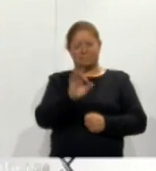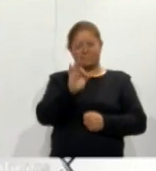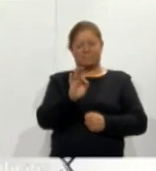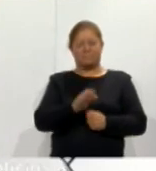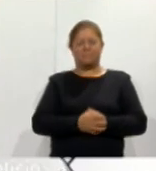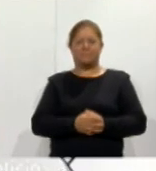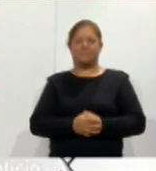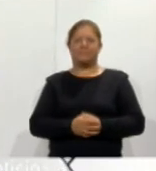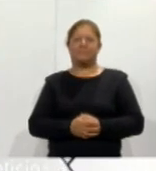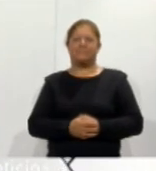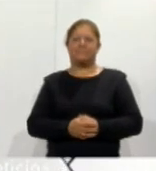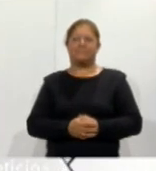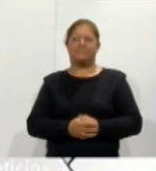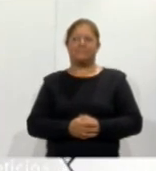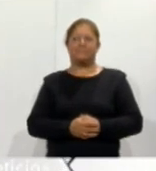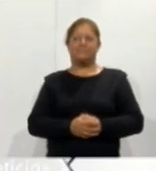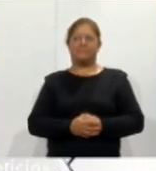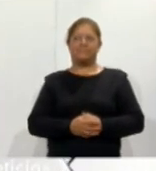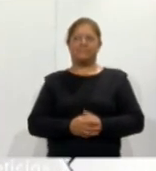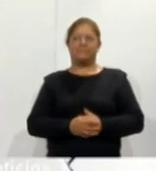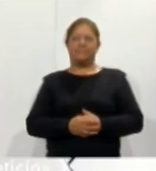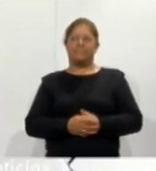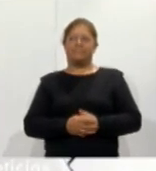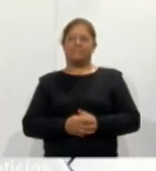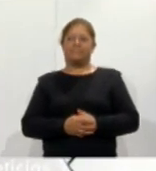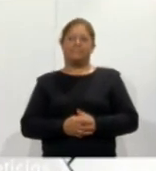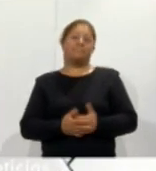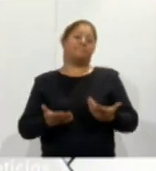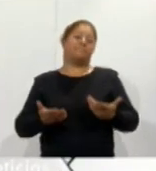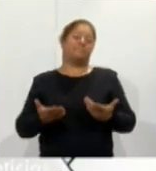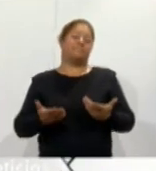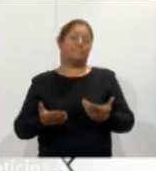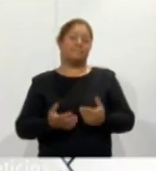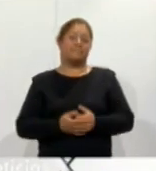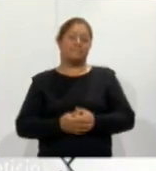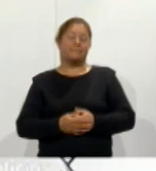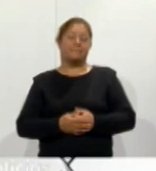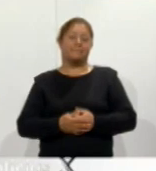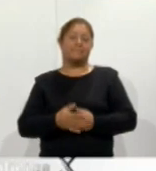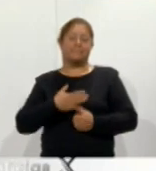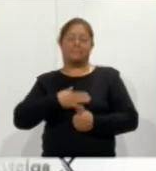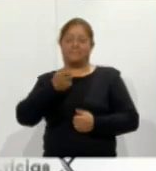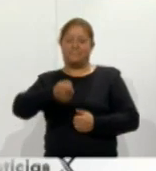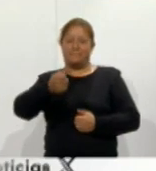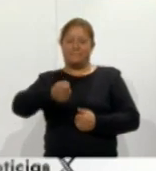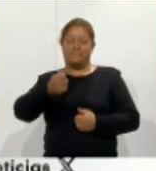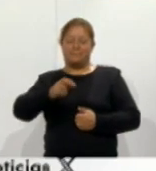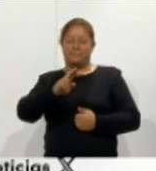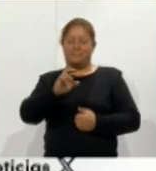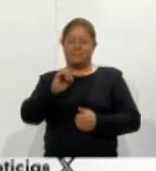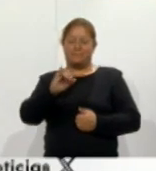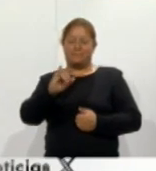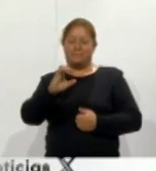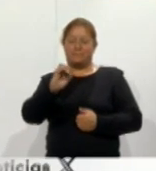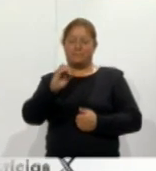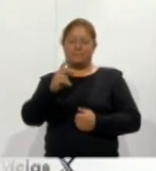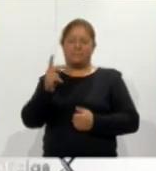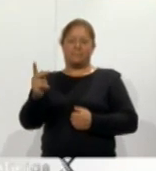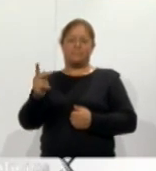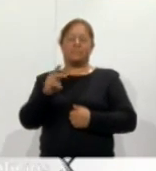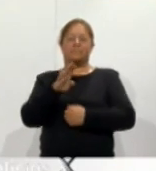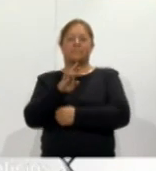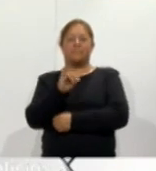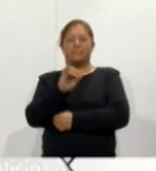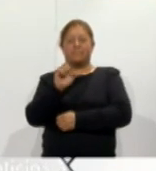Flores Y antes de continuar con más información queremos mandar saludos a Rocío Pérez Briseida e